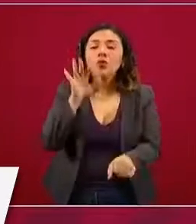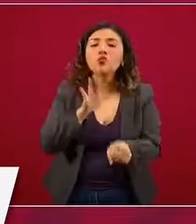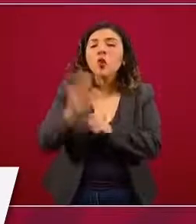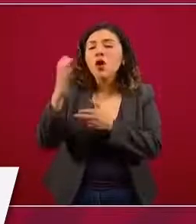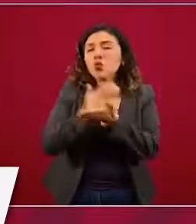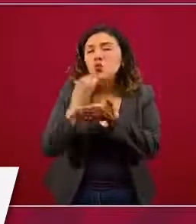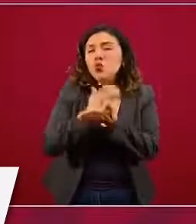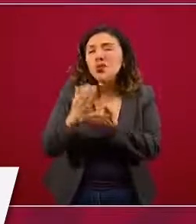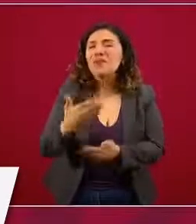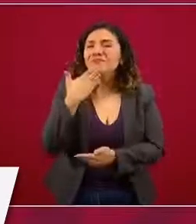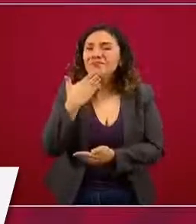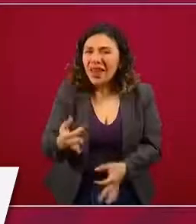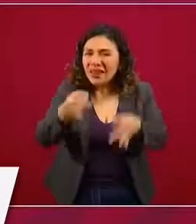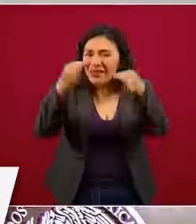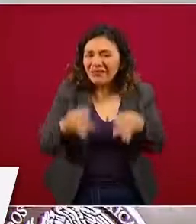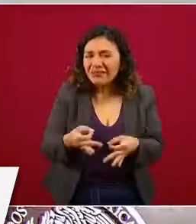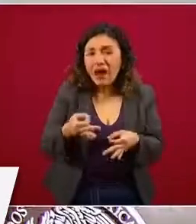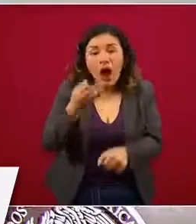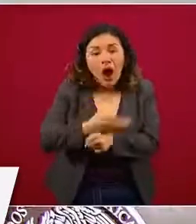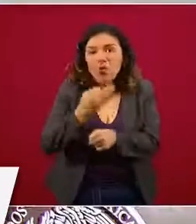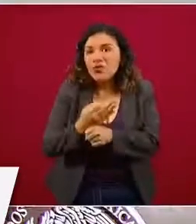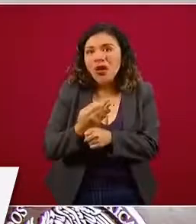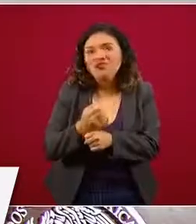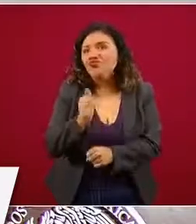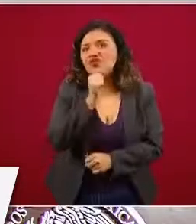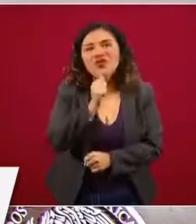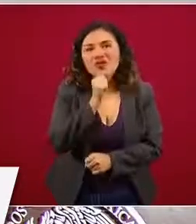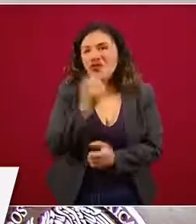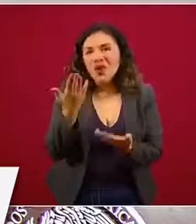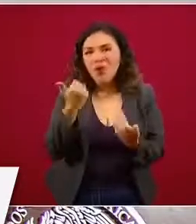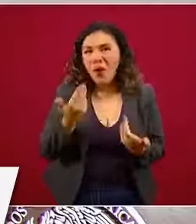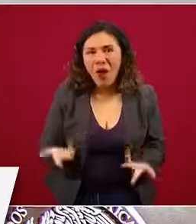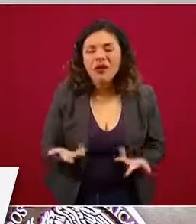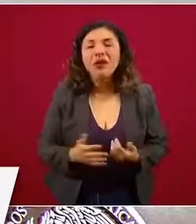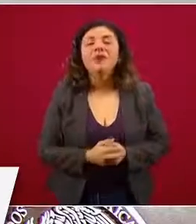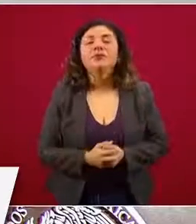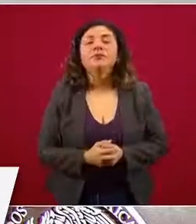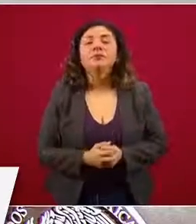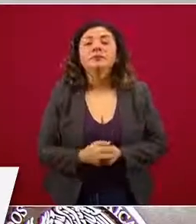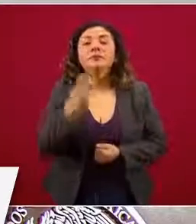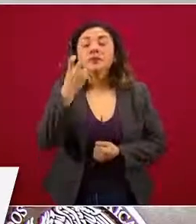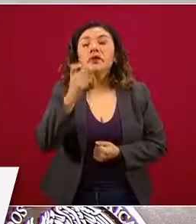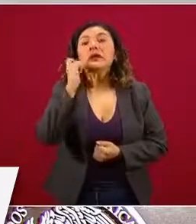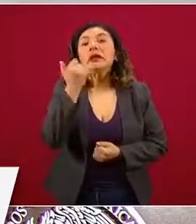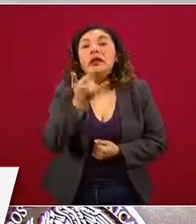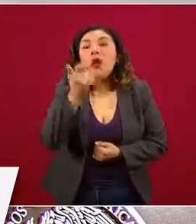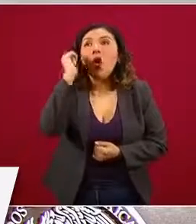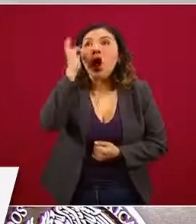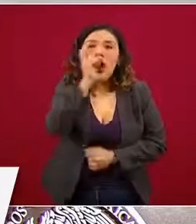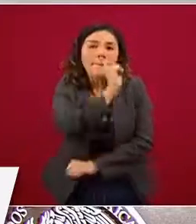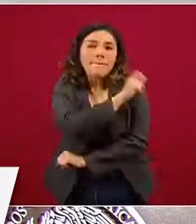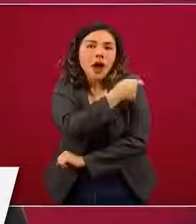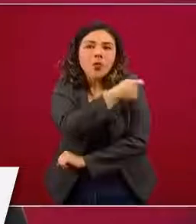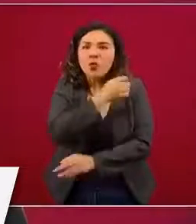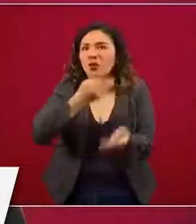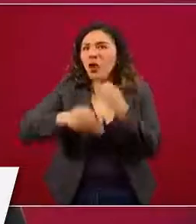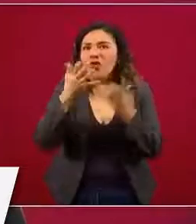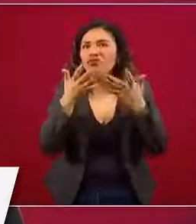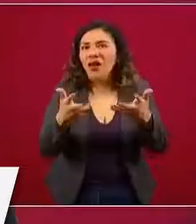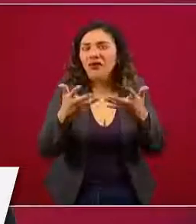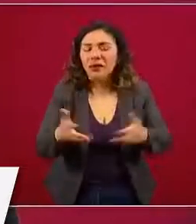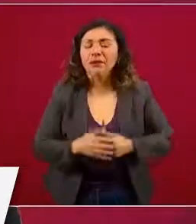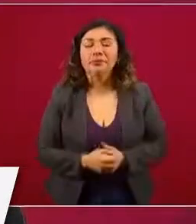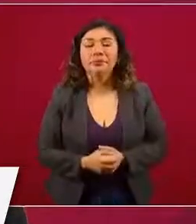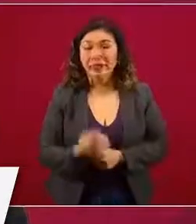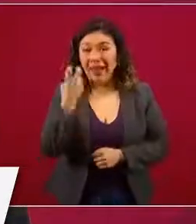específico, del cual no contamos ninguno hasta ahora, y de la ansiada vacuna. Esta